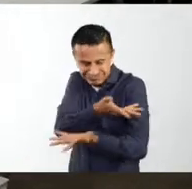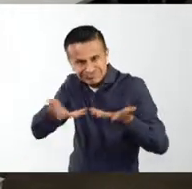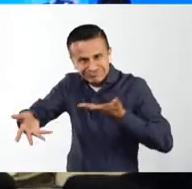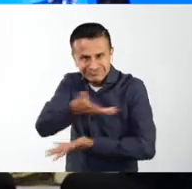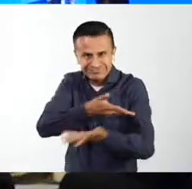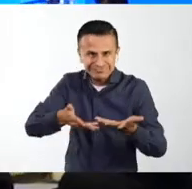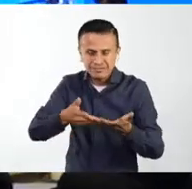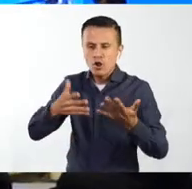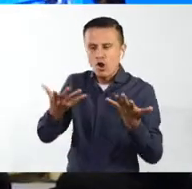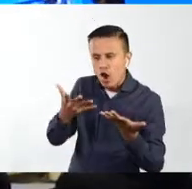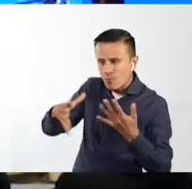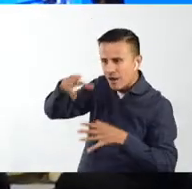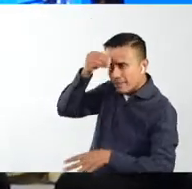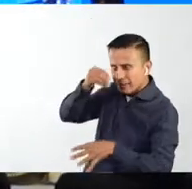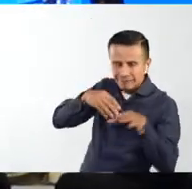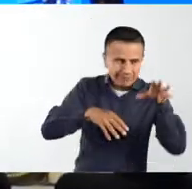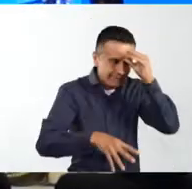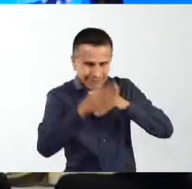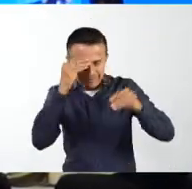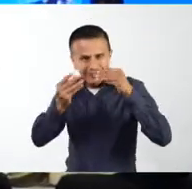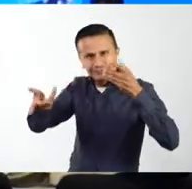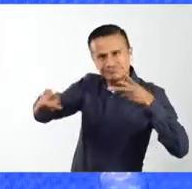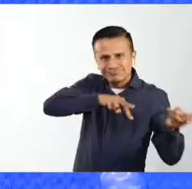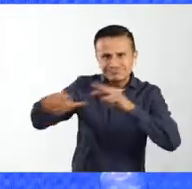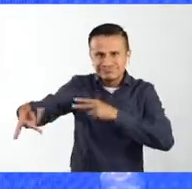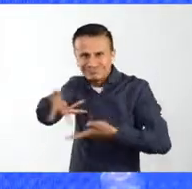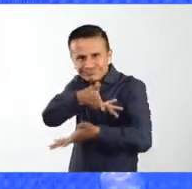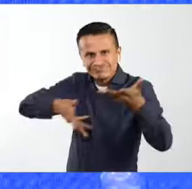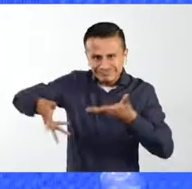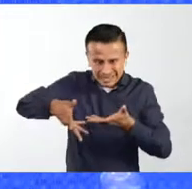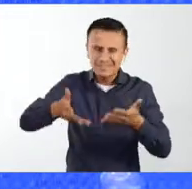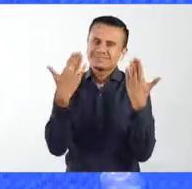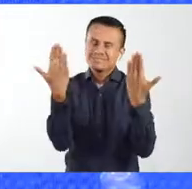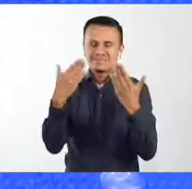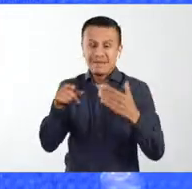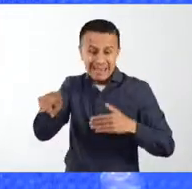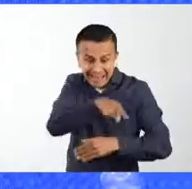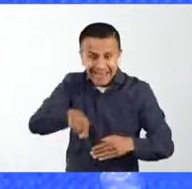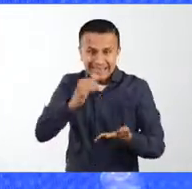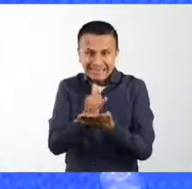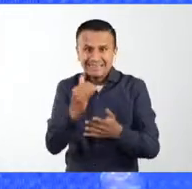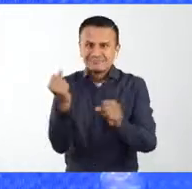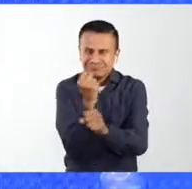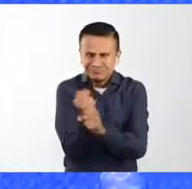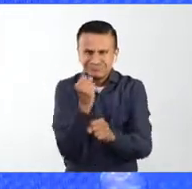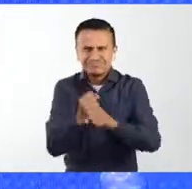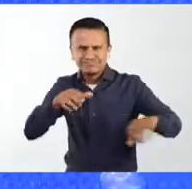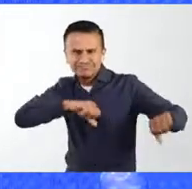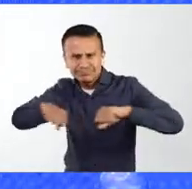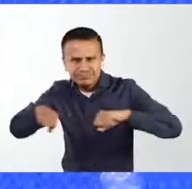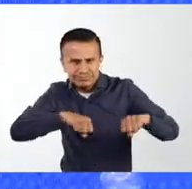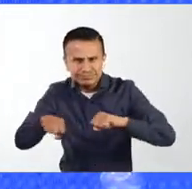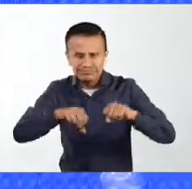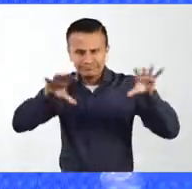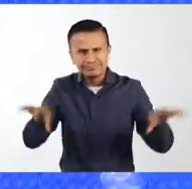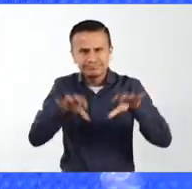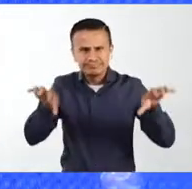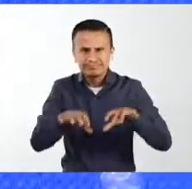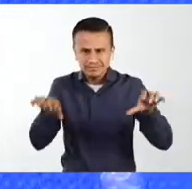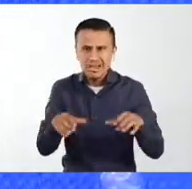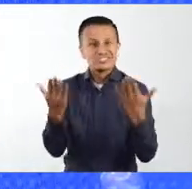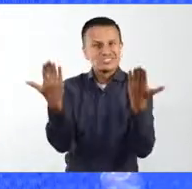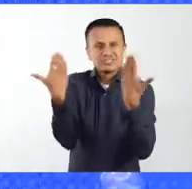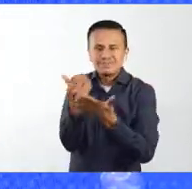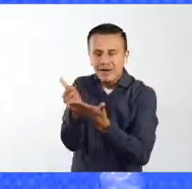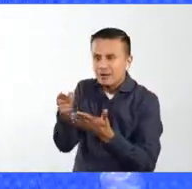en la medida que todos trabajemos colaborativamente y vamos a poder encontrar nuevas ideas